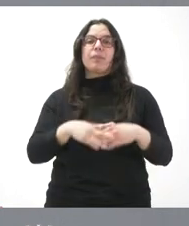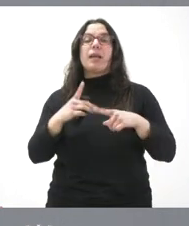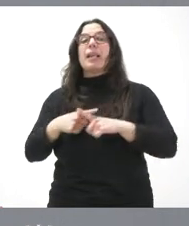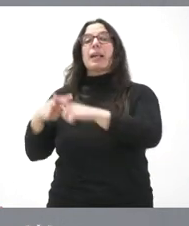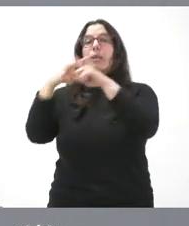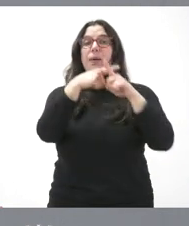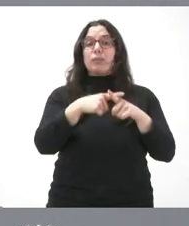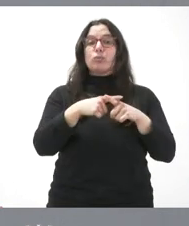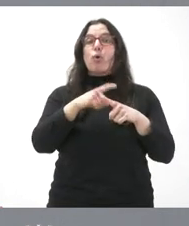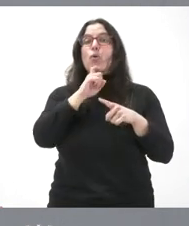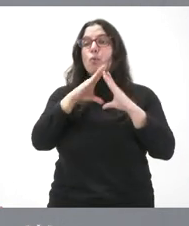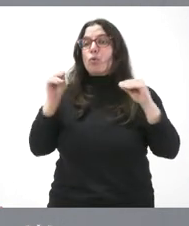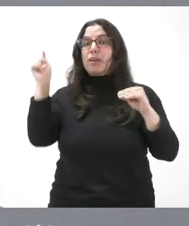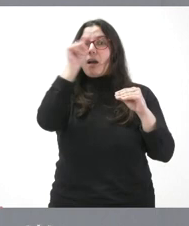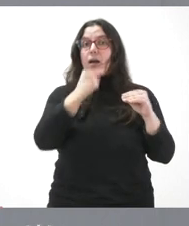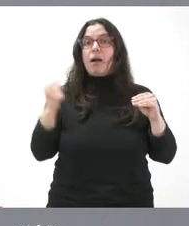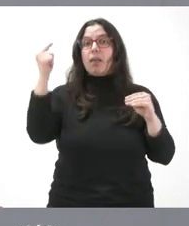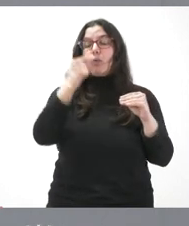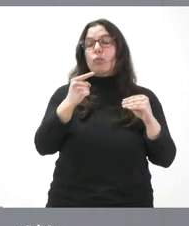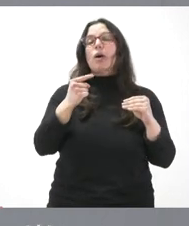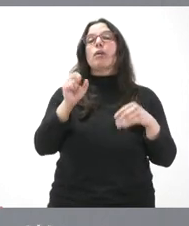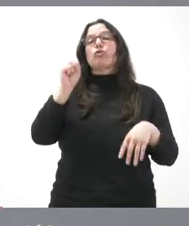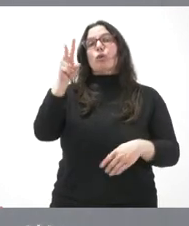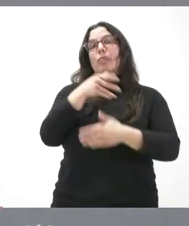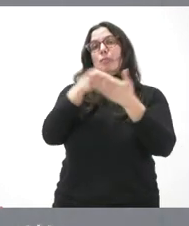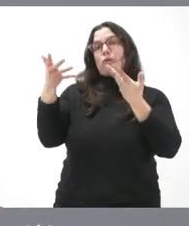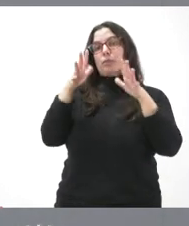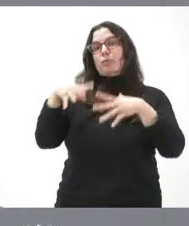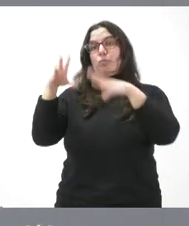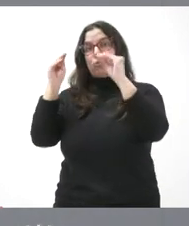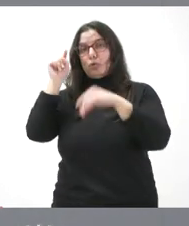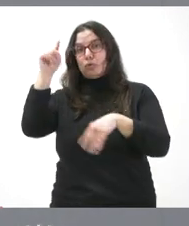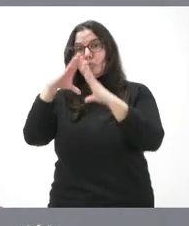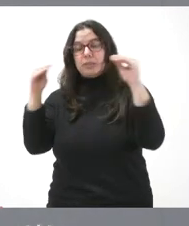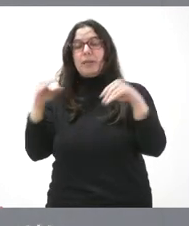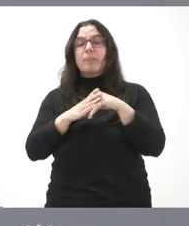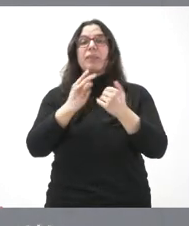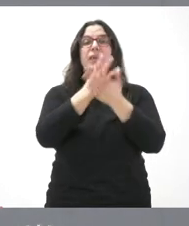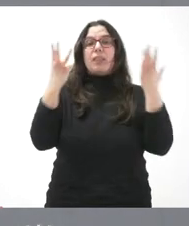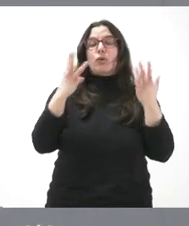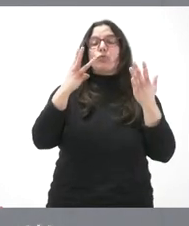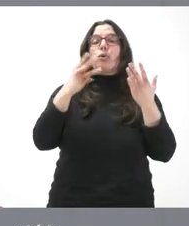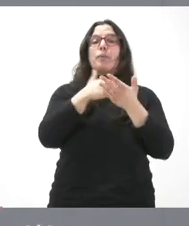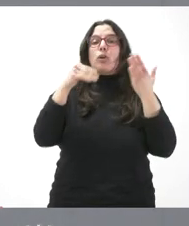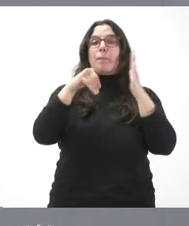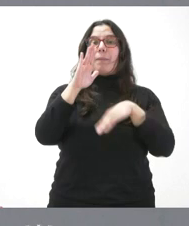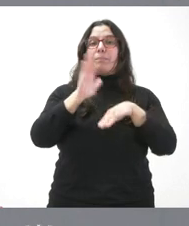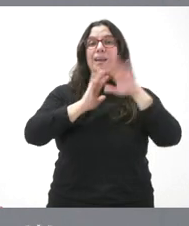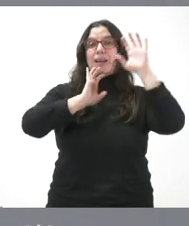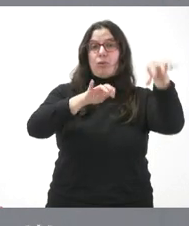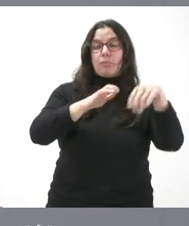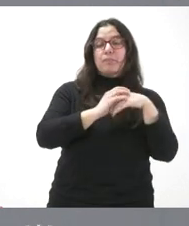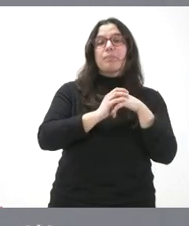tienen ustedes en la documentación. Algo más de 12 millones para la Universidad de Burgos, más de 18 millones para la Universidad de León,